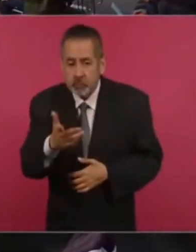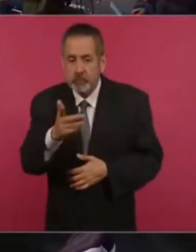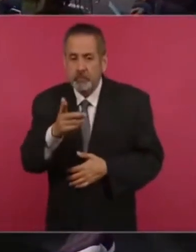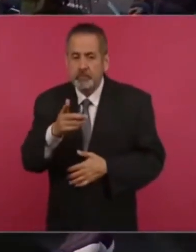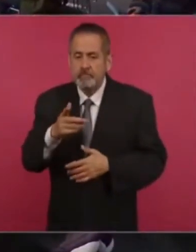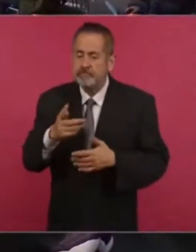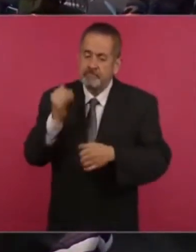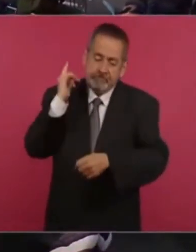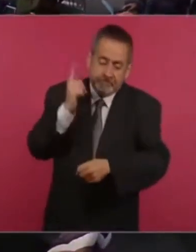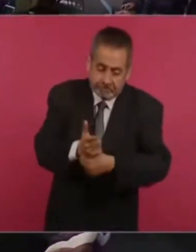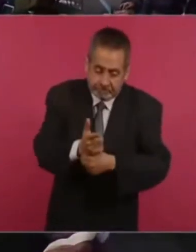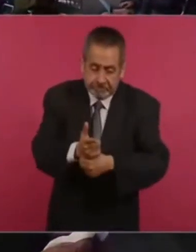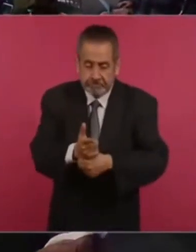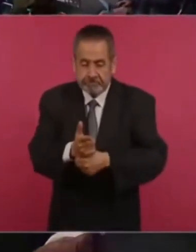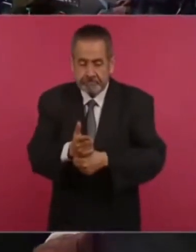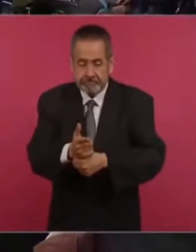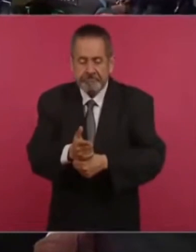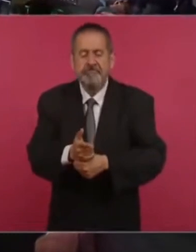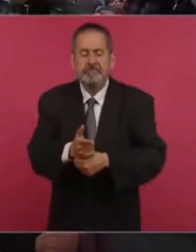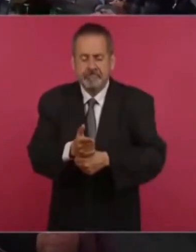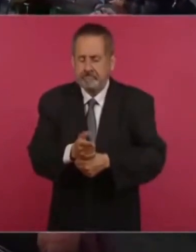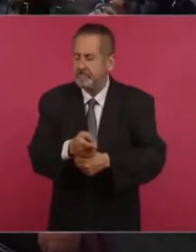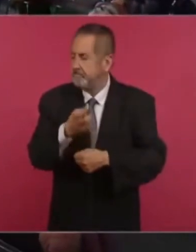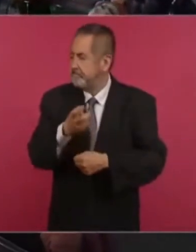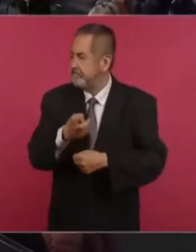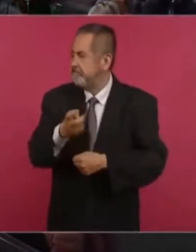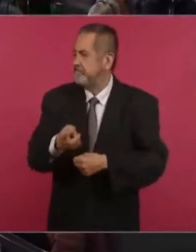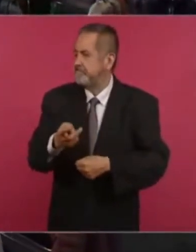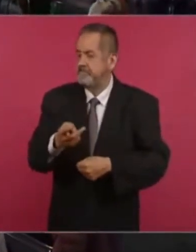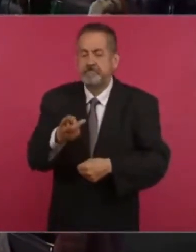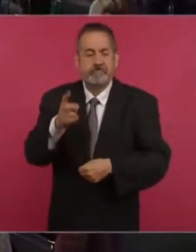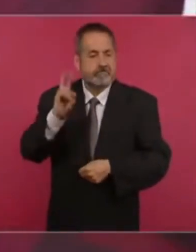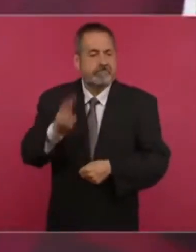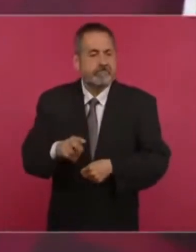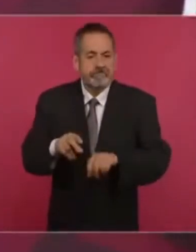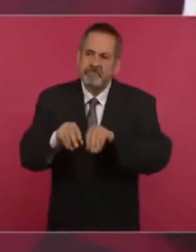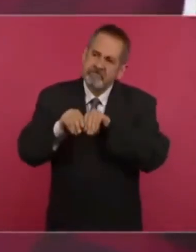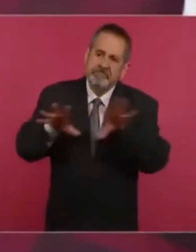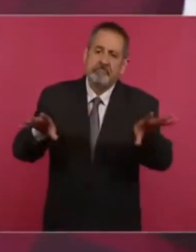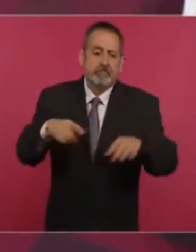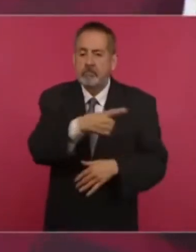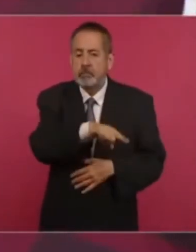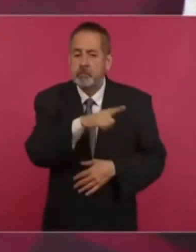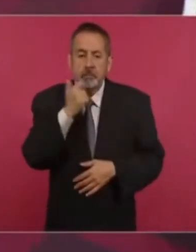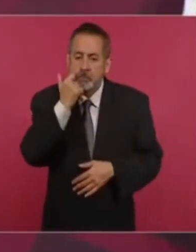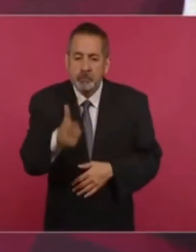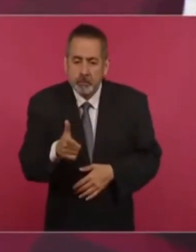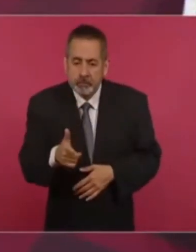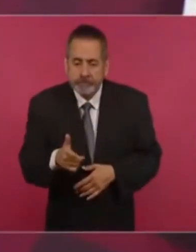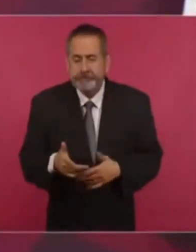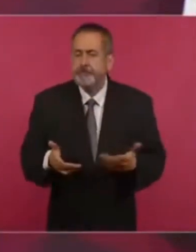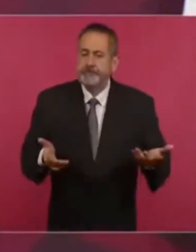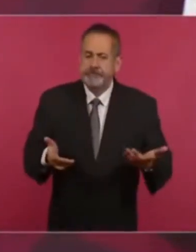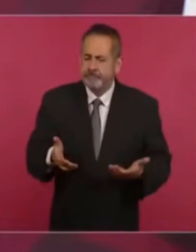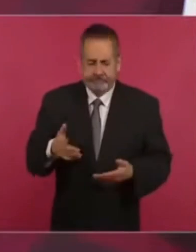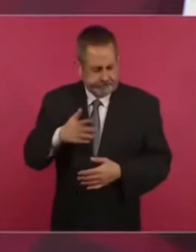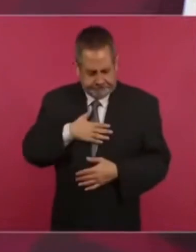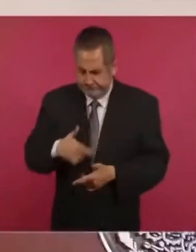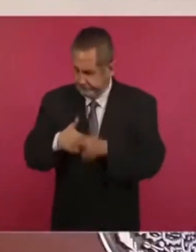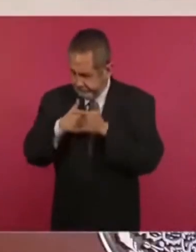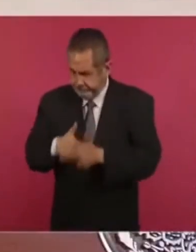con lo realmente sucedido. Entonces, ahí estamos